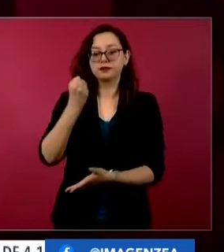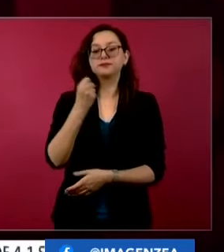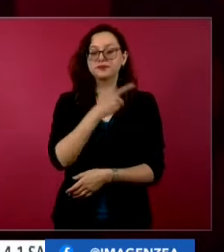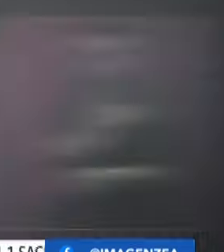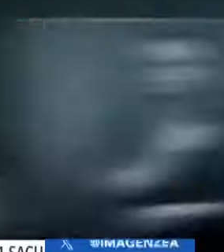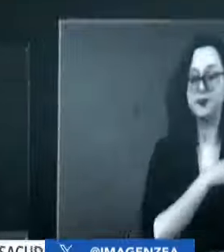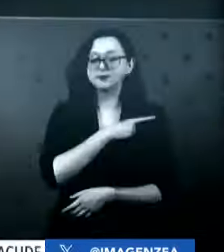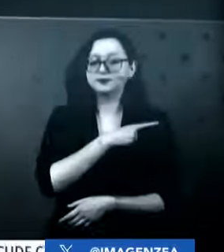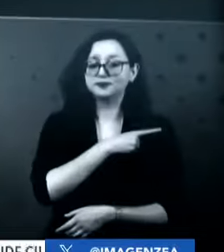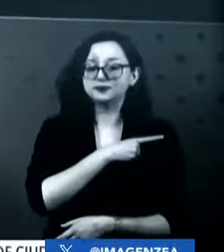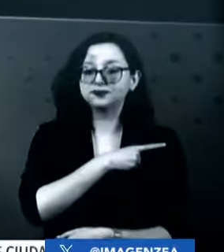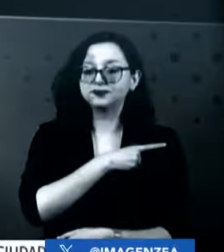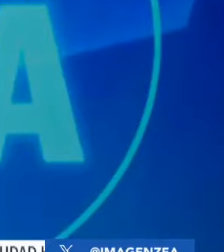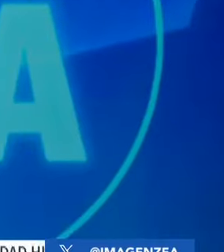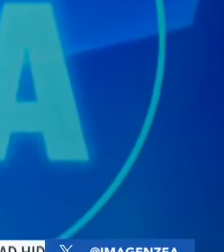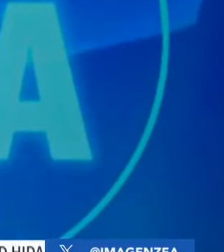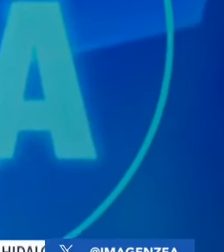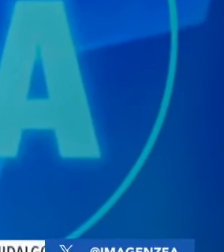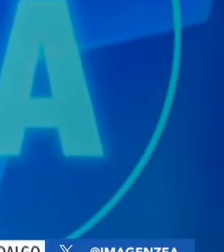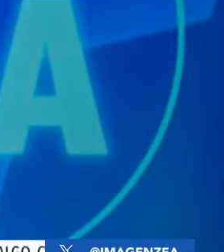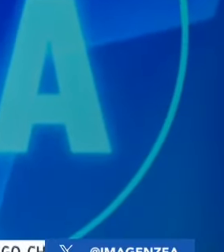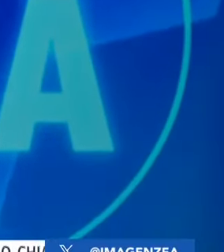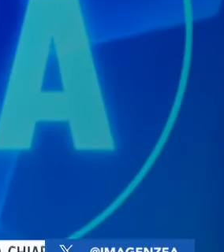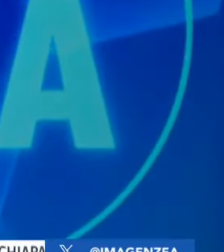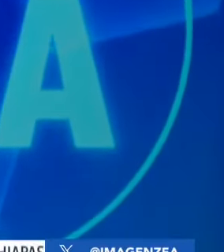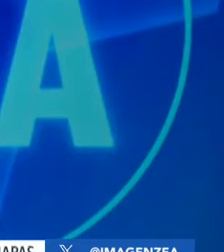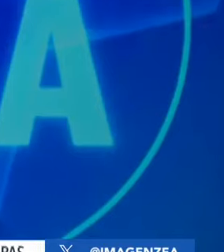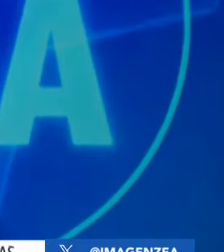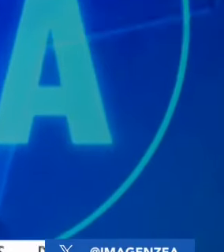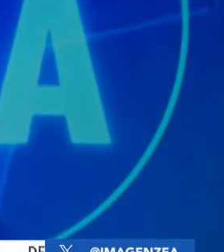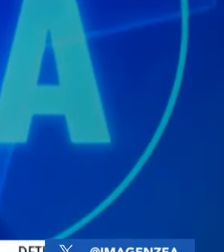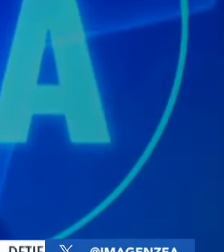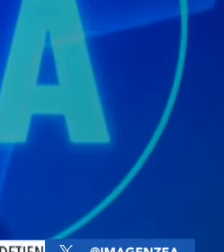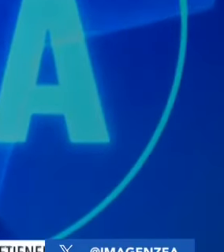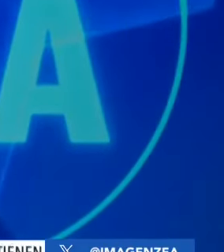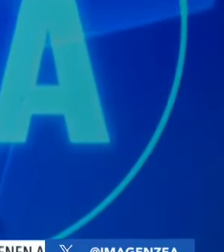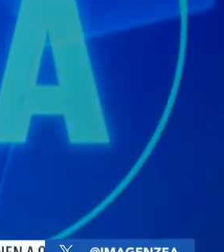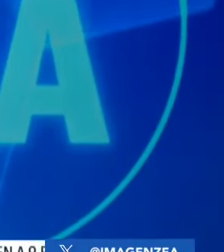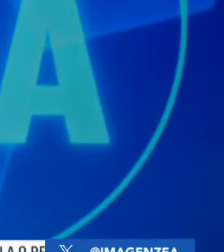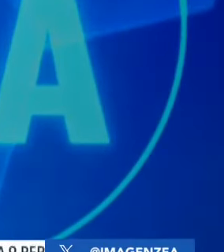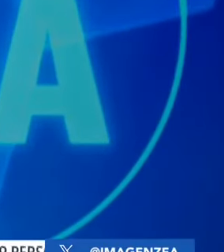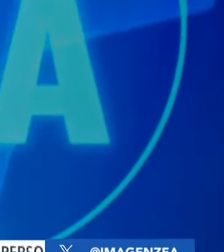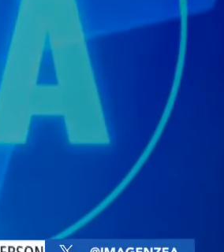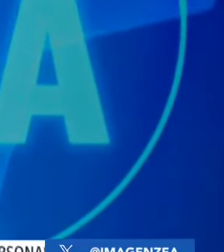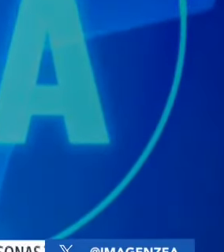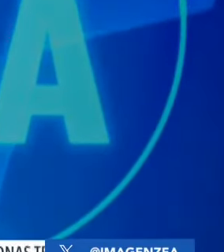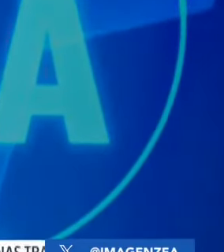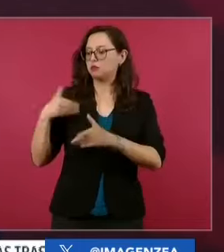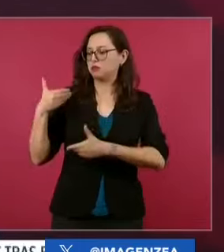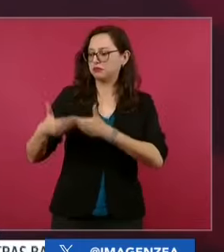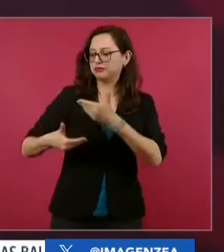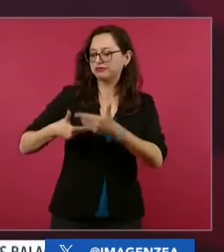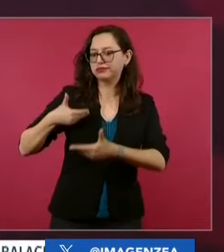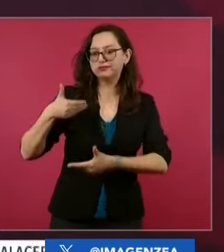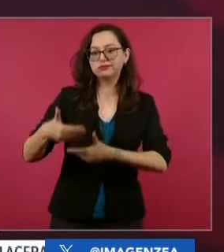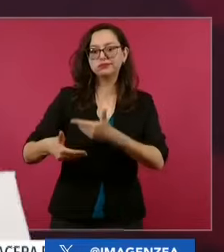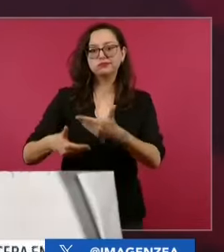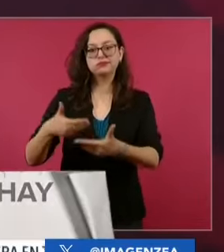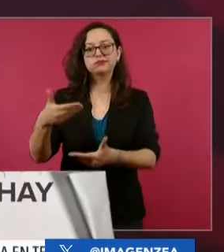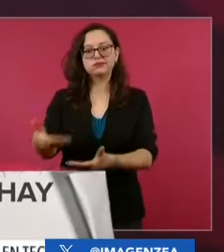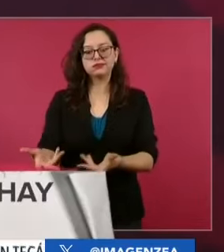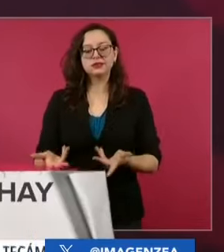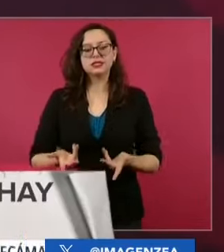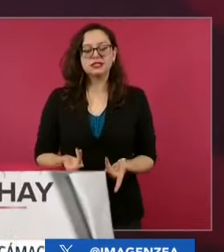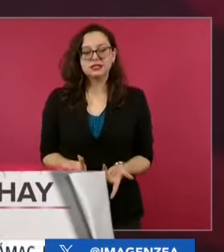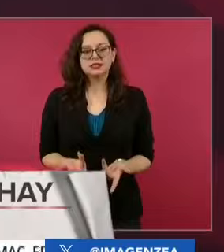reformas. Aquí también la virtual presidenta electa de México habló sobre la volatilidad del peso ante el dólar y dijo que no